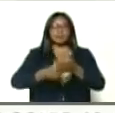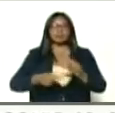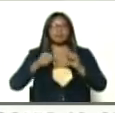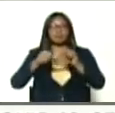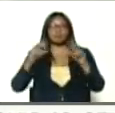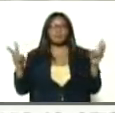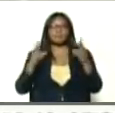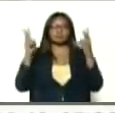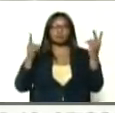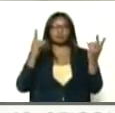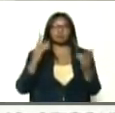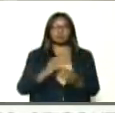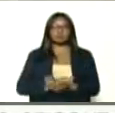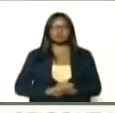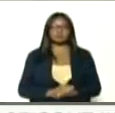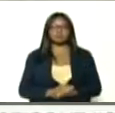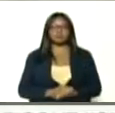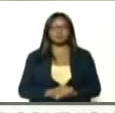victoria,